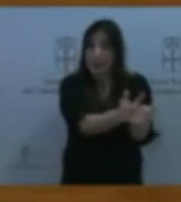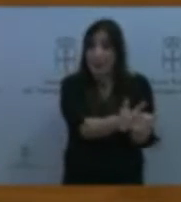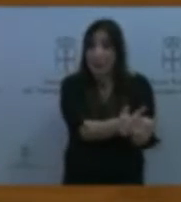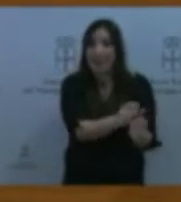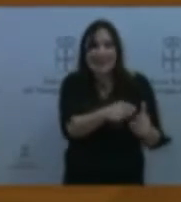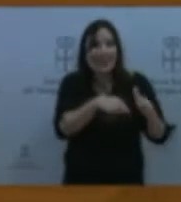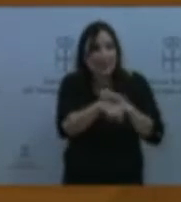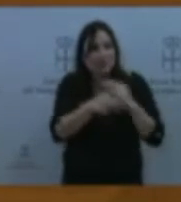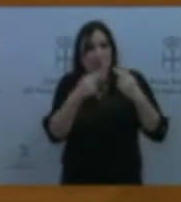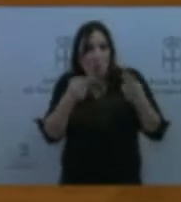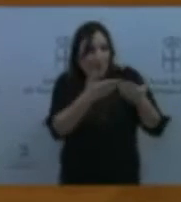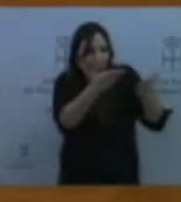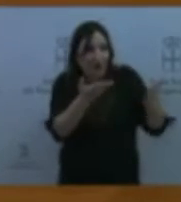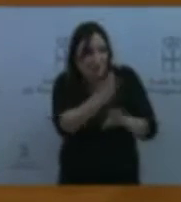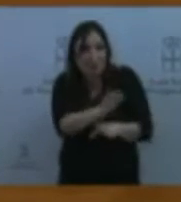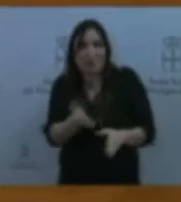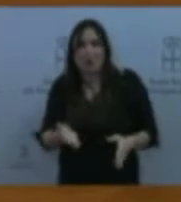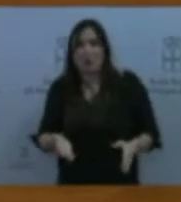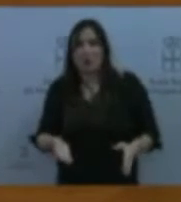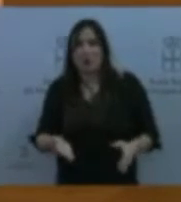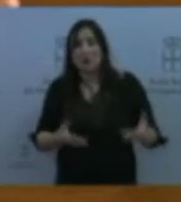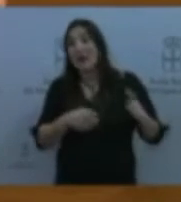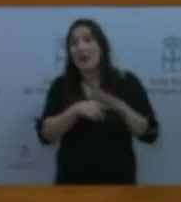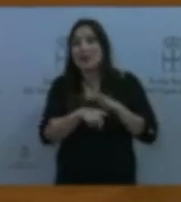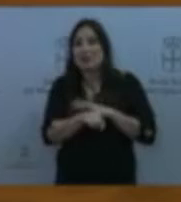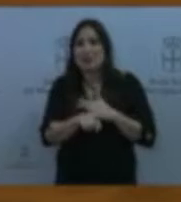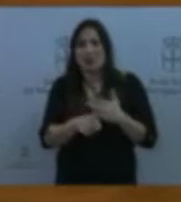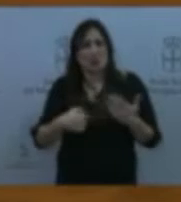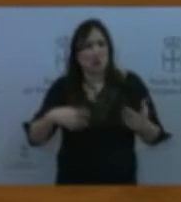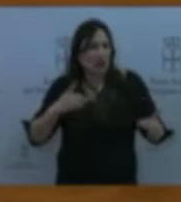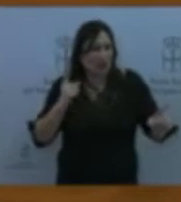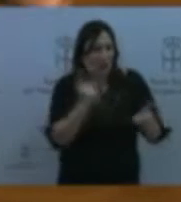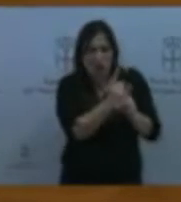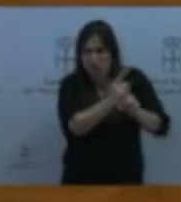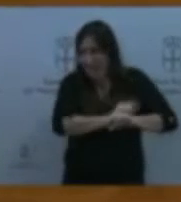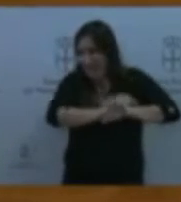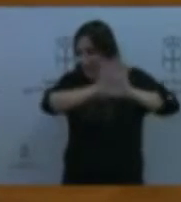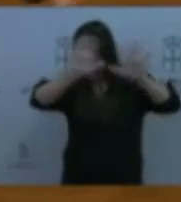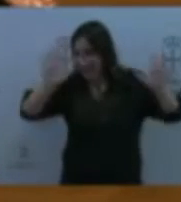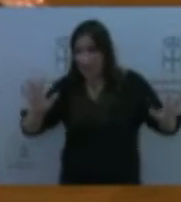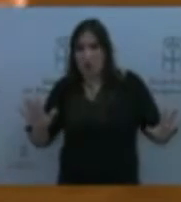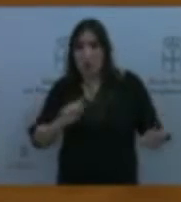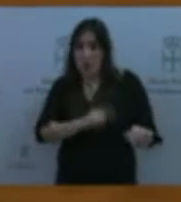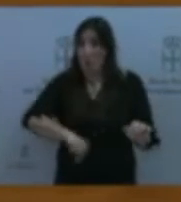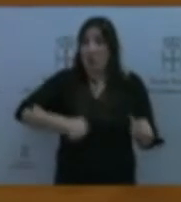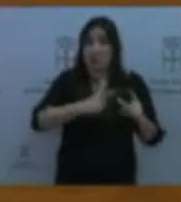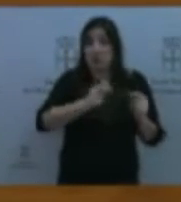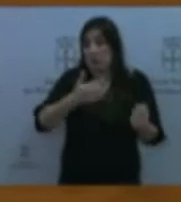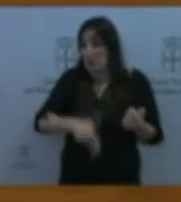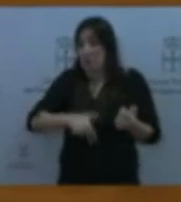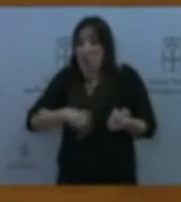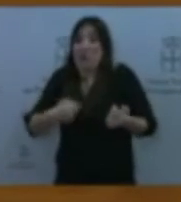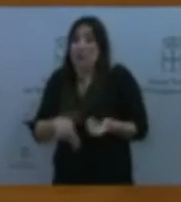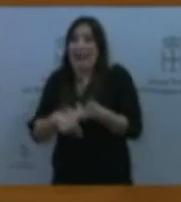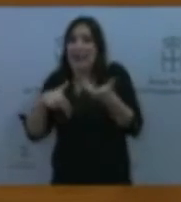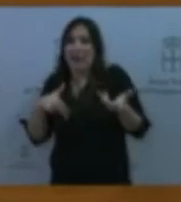y esa gestión estamos radicalmente en contra de ella. Porque Podemos Asturias y Podemos, en general, está en el lado opuesto. Nosotros defendemos